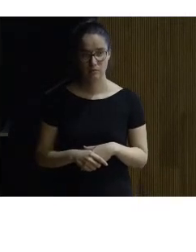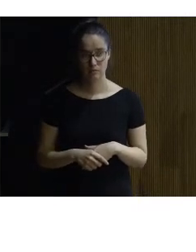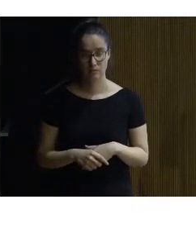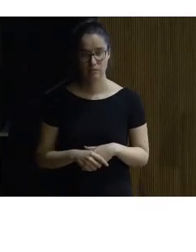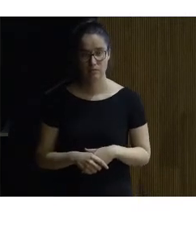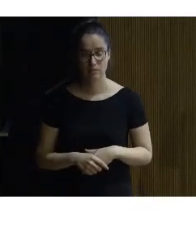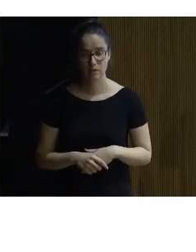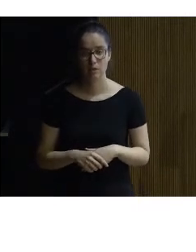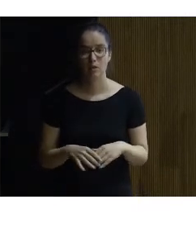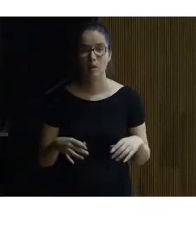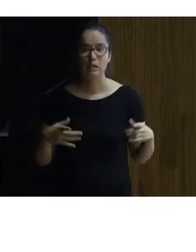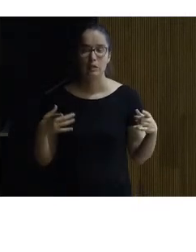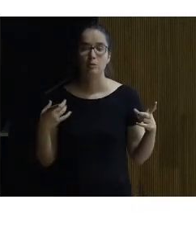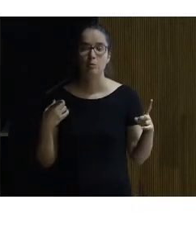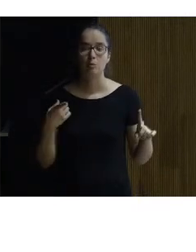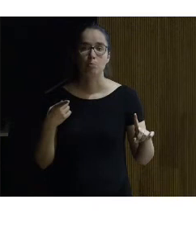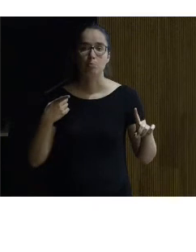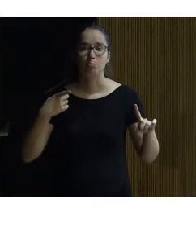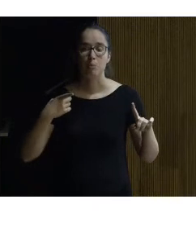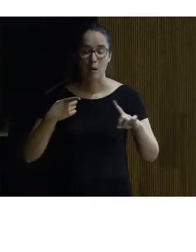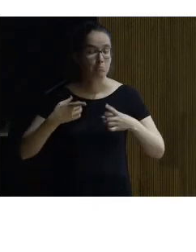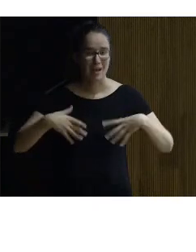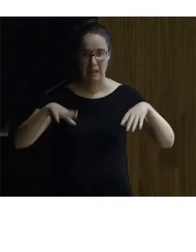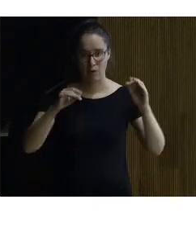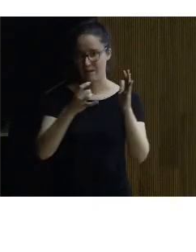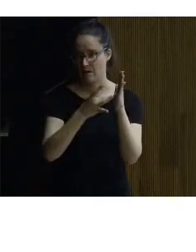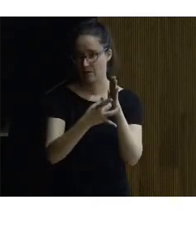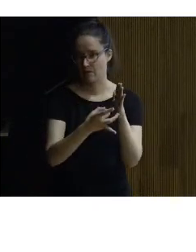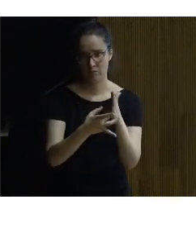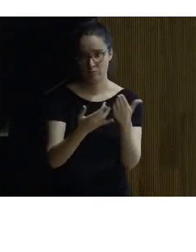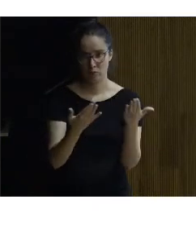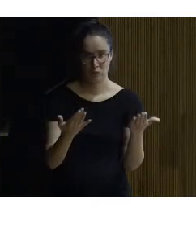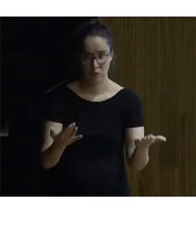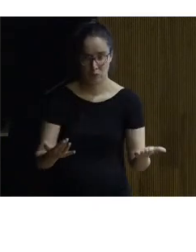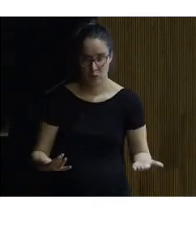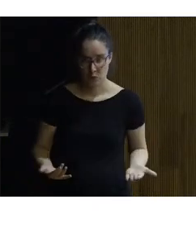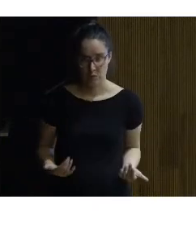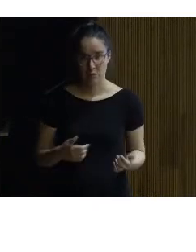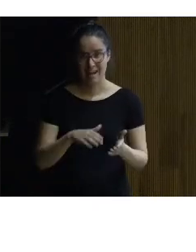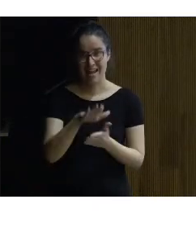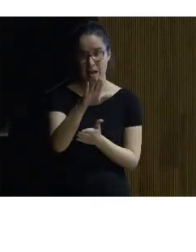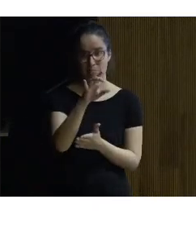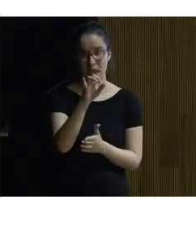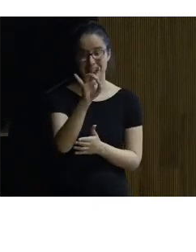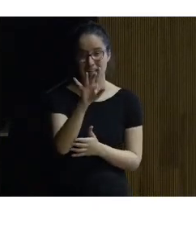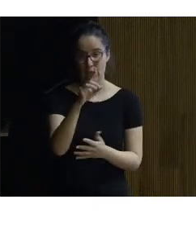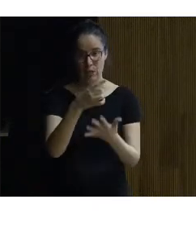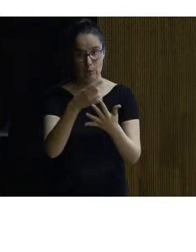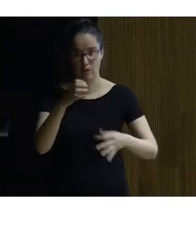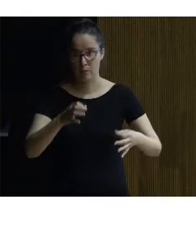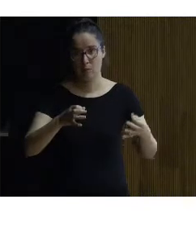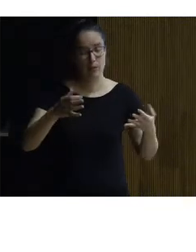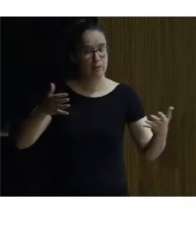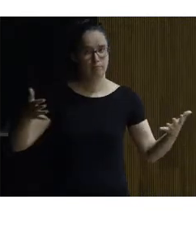para un palacio no tiene la calidad del palacio aparte de que hay rampas del 15% 16% claramente